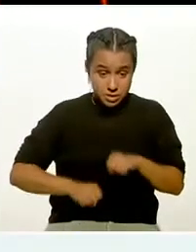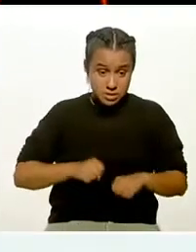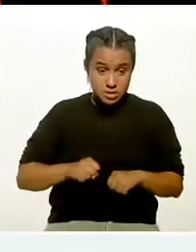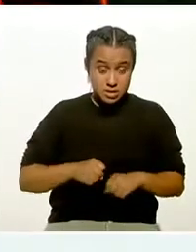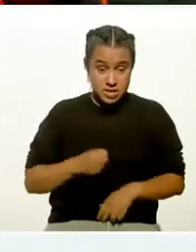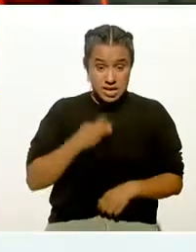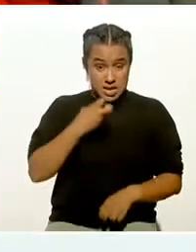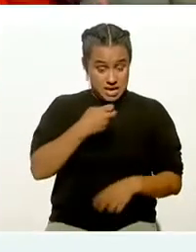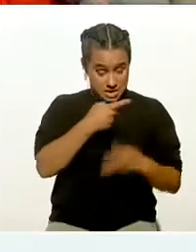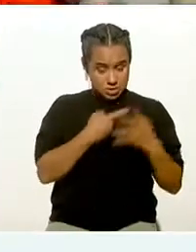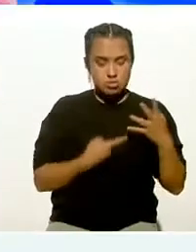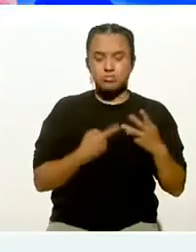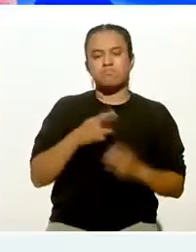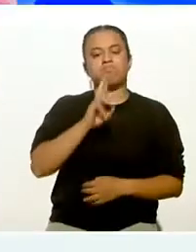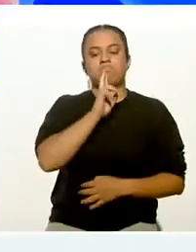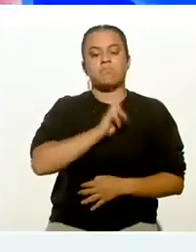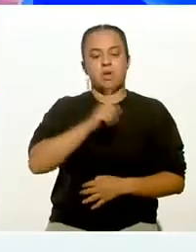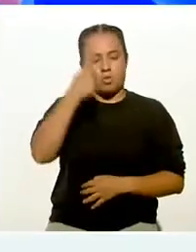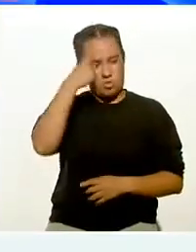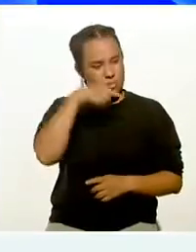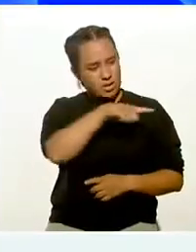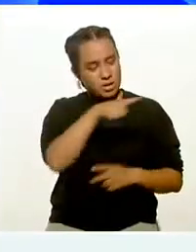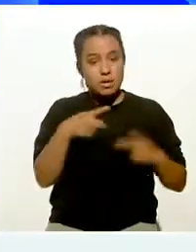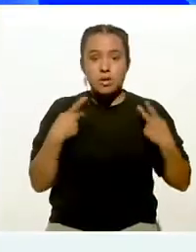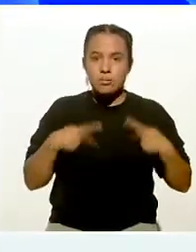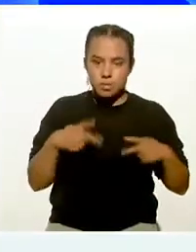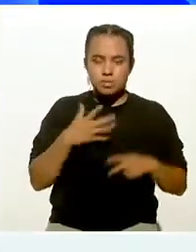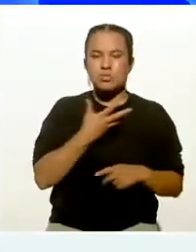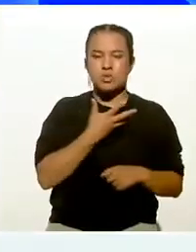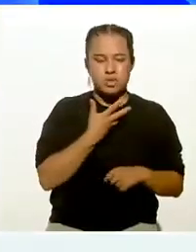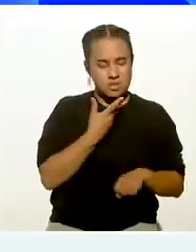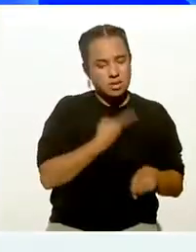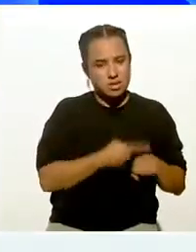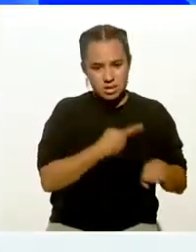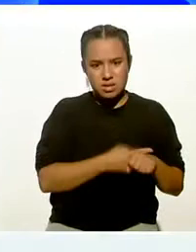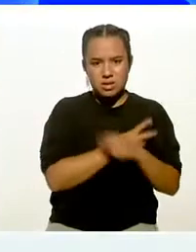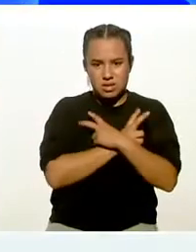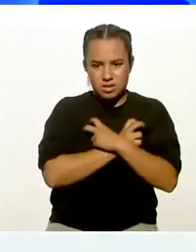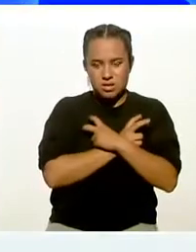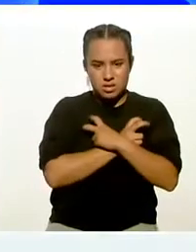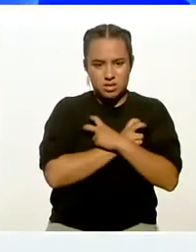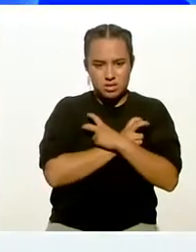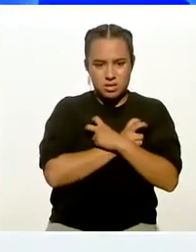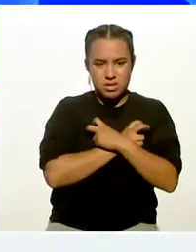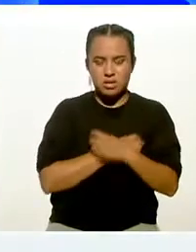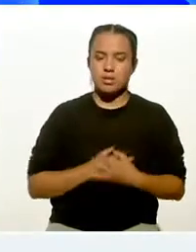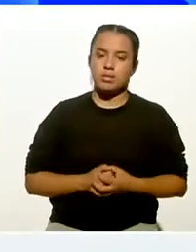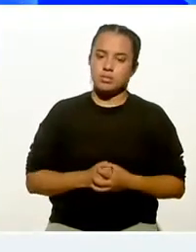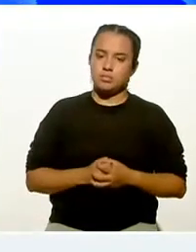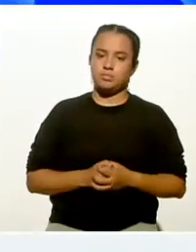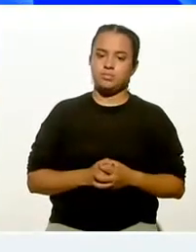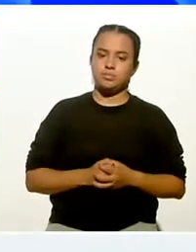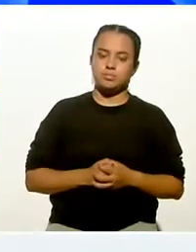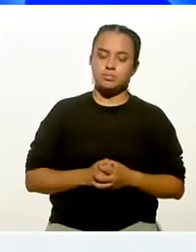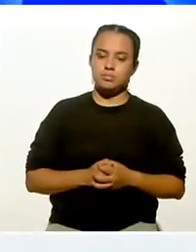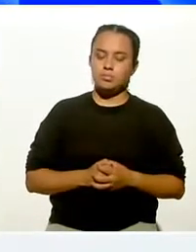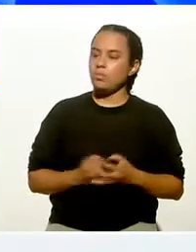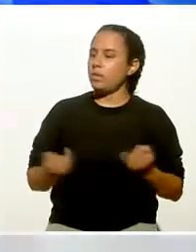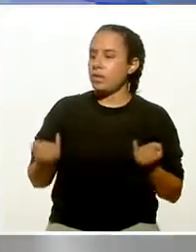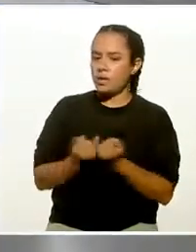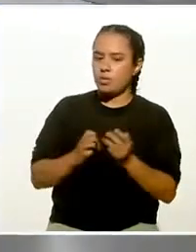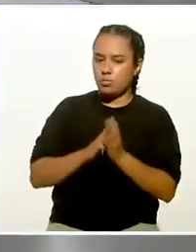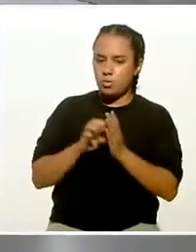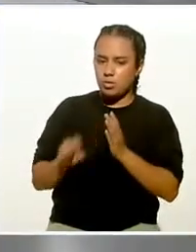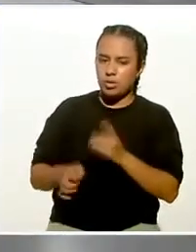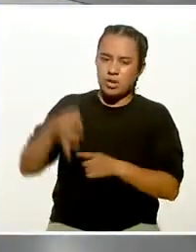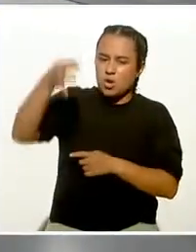Todos esos son los ideales para las personas que tienen alguna patología osteomuscular. Es que sería lo mismo si tienen lesión